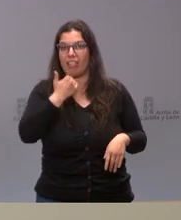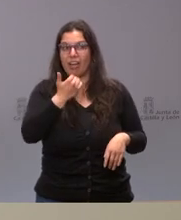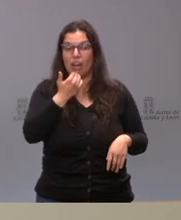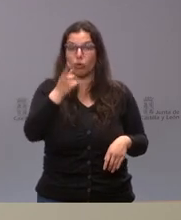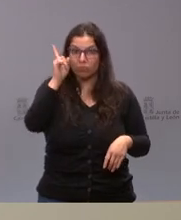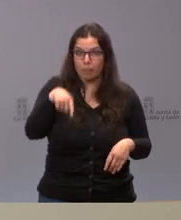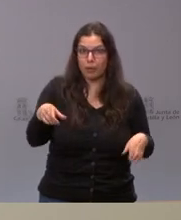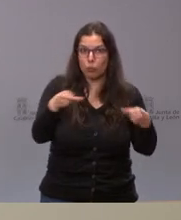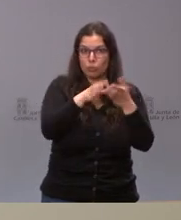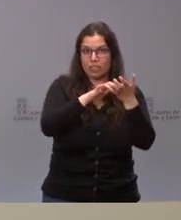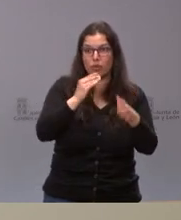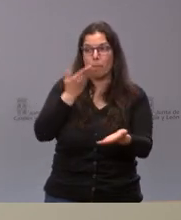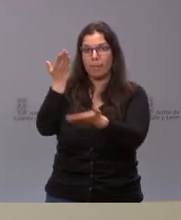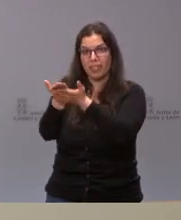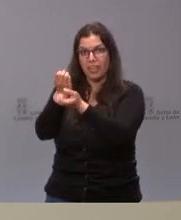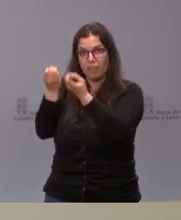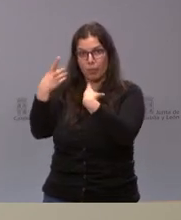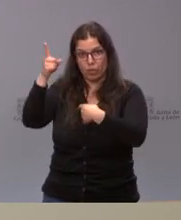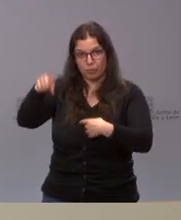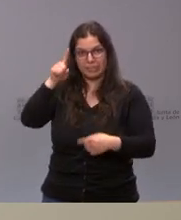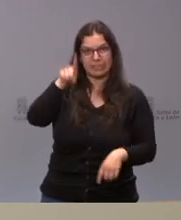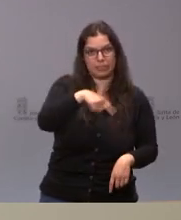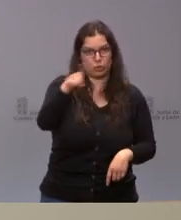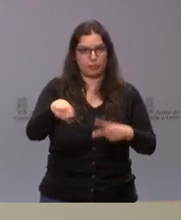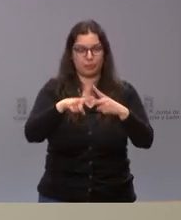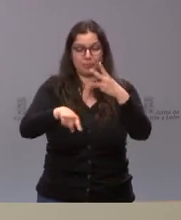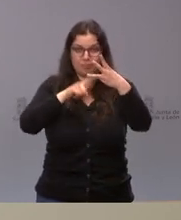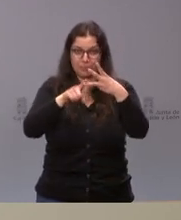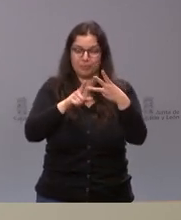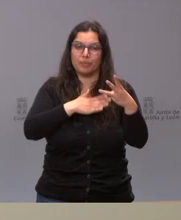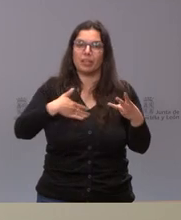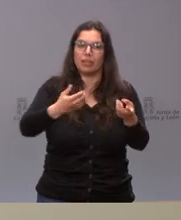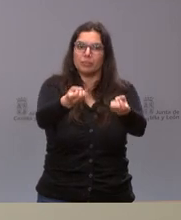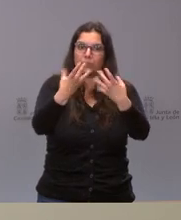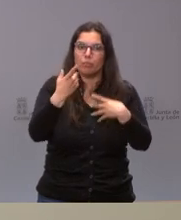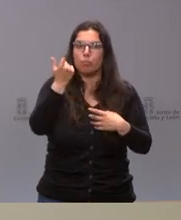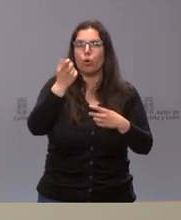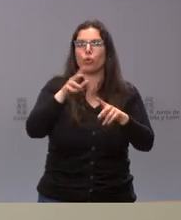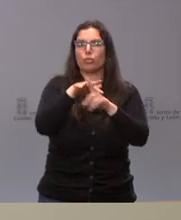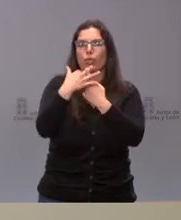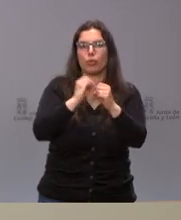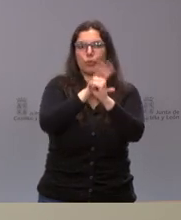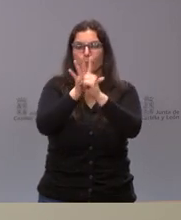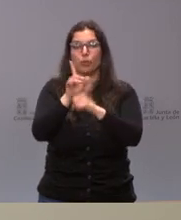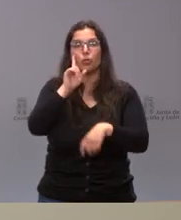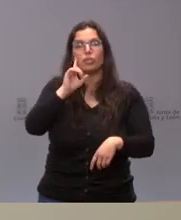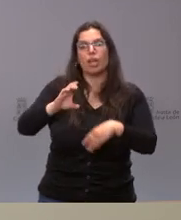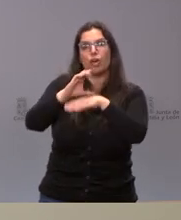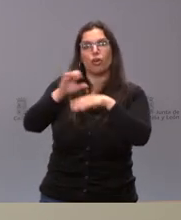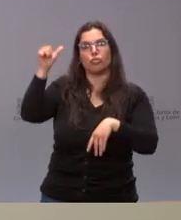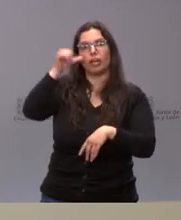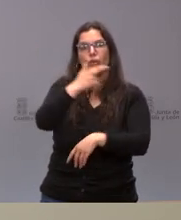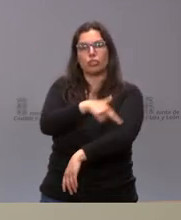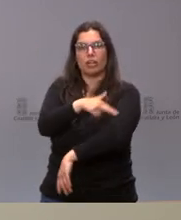de información. Y, en tercer lugar, quería que nos comentara un poco la situación de la pandemia. No sé si el consejero de Sanidad ha trasladado